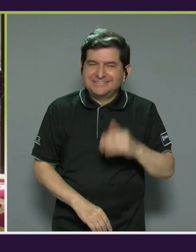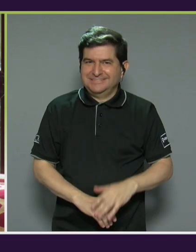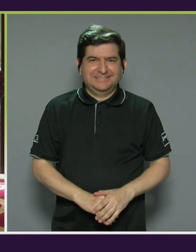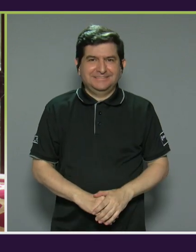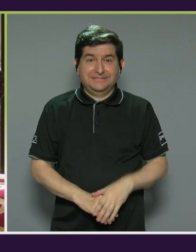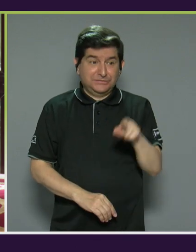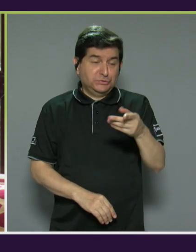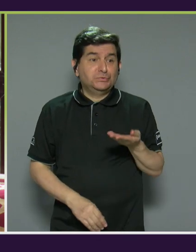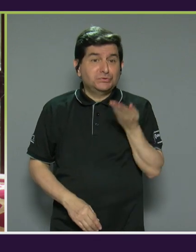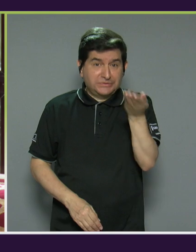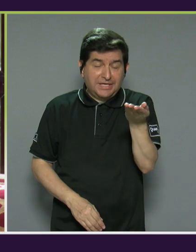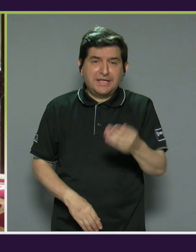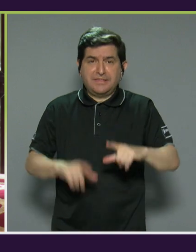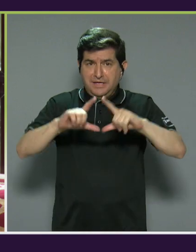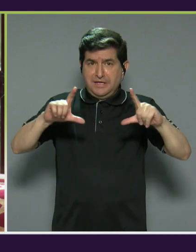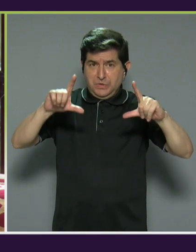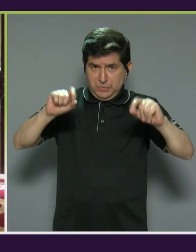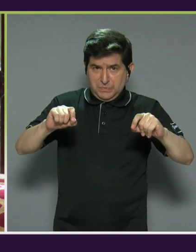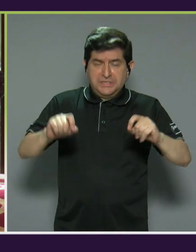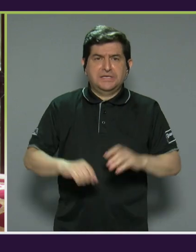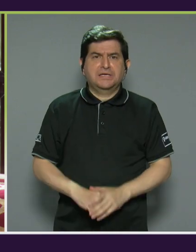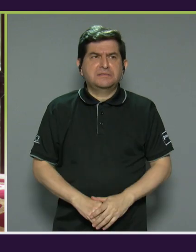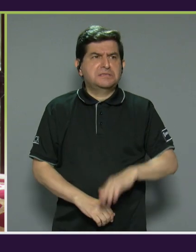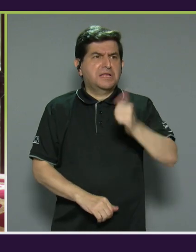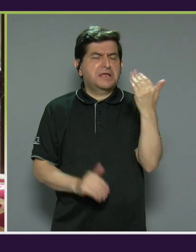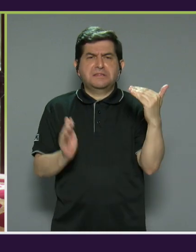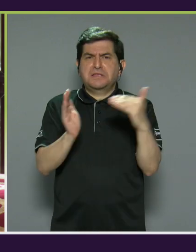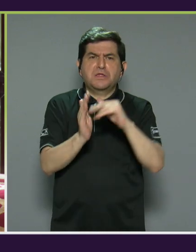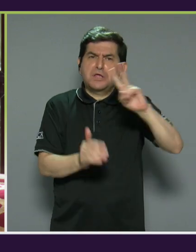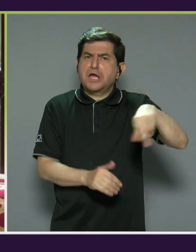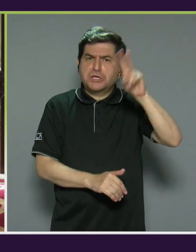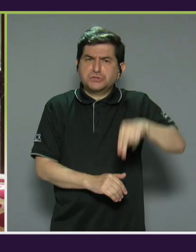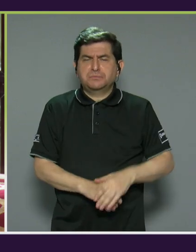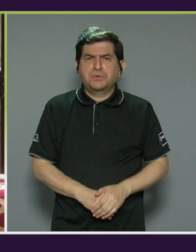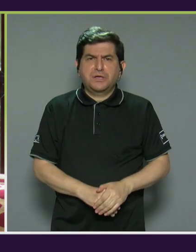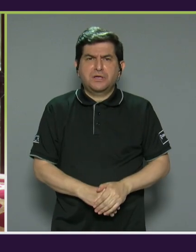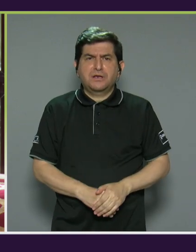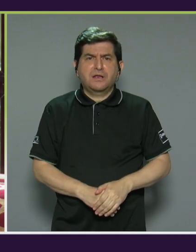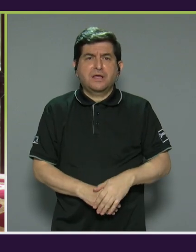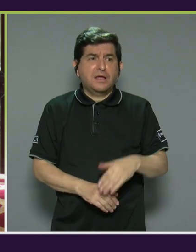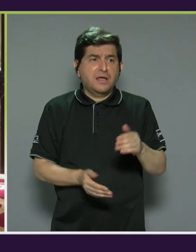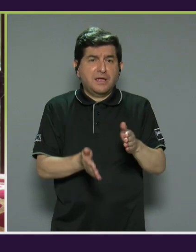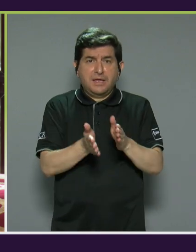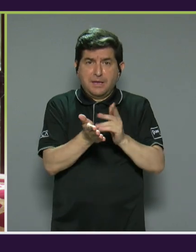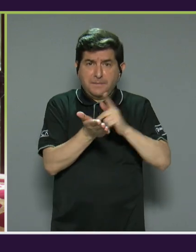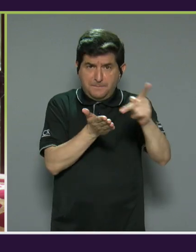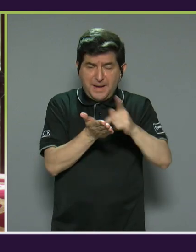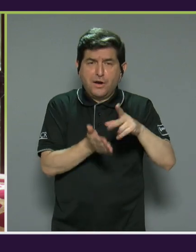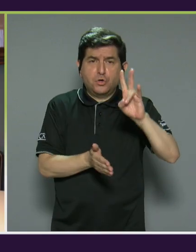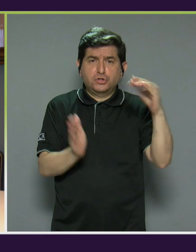si usted le da a ella un billete de 10.000 colones si le cobran 7.500,